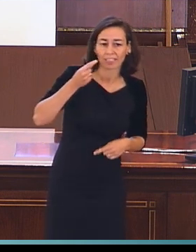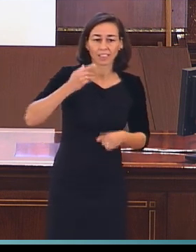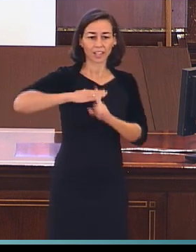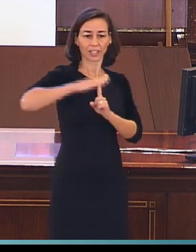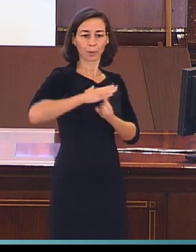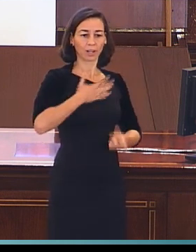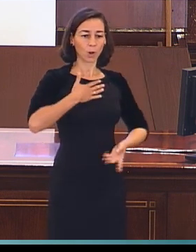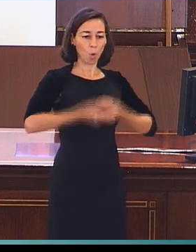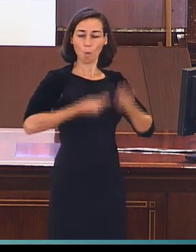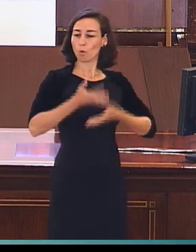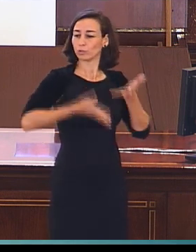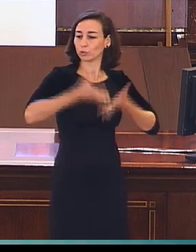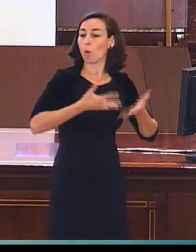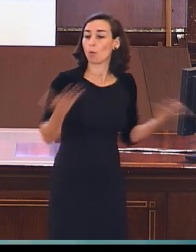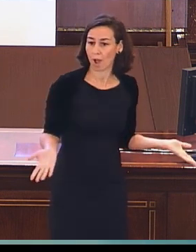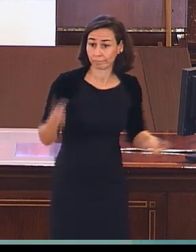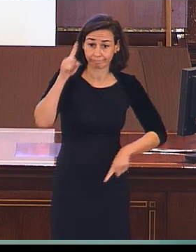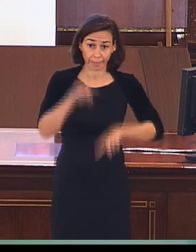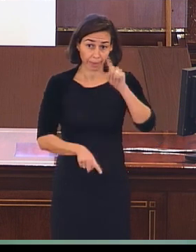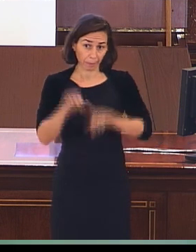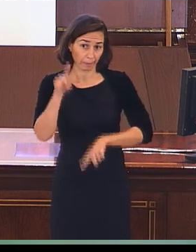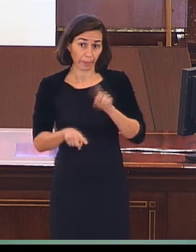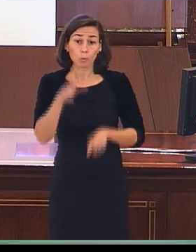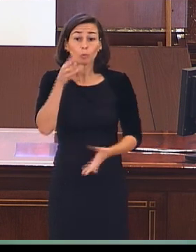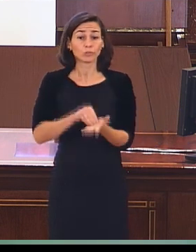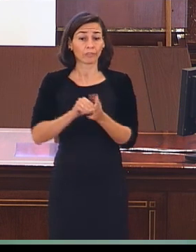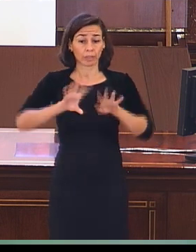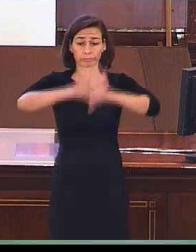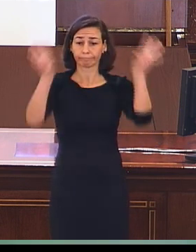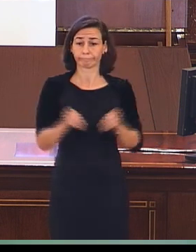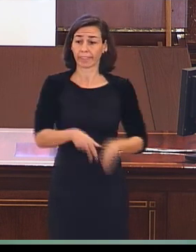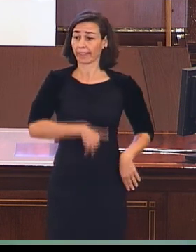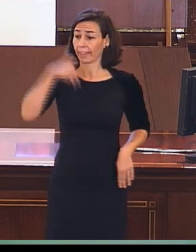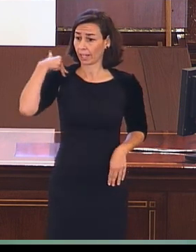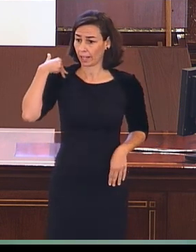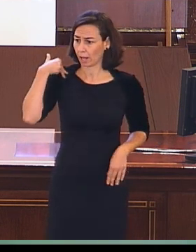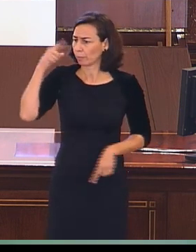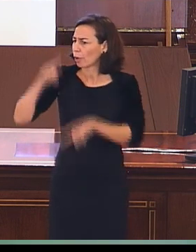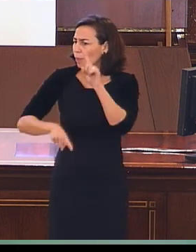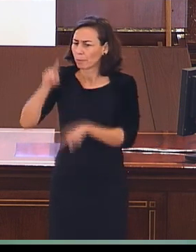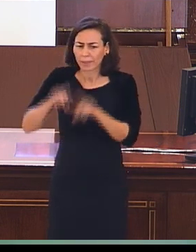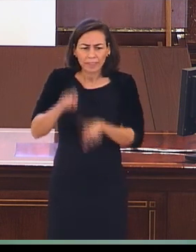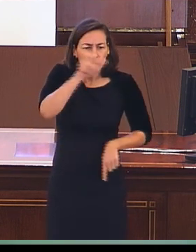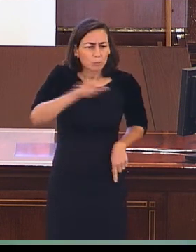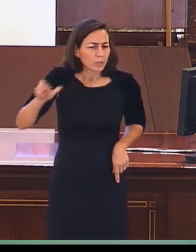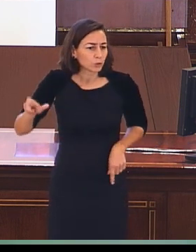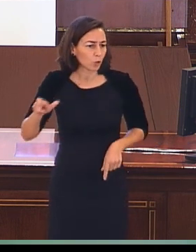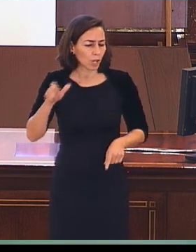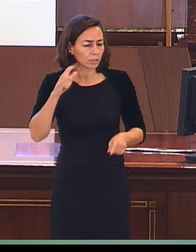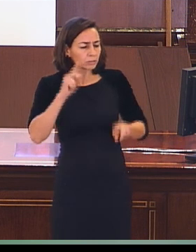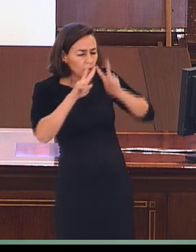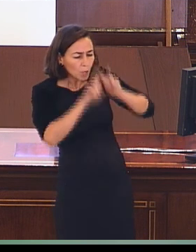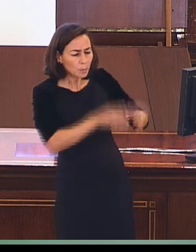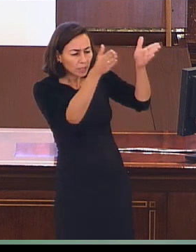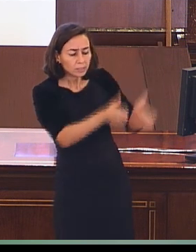La lengua de signos afecta a tal cosa, pero no hemos controlado qué nivel de competencia tenían las personas a las que hemos